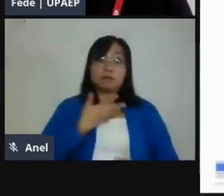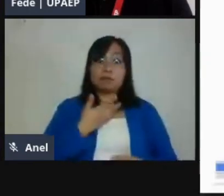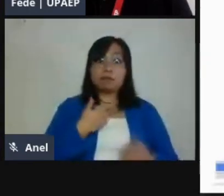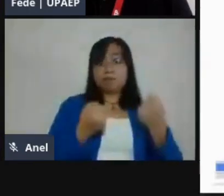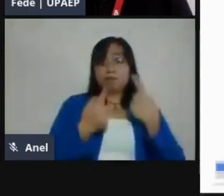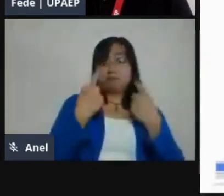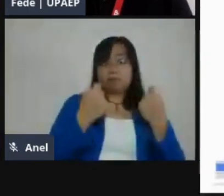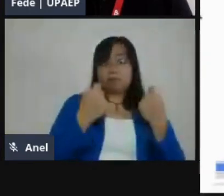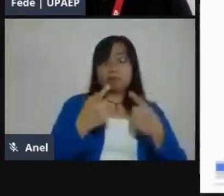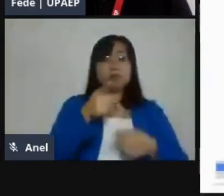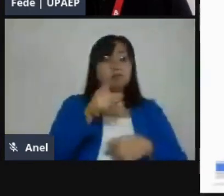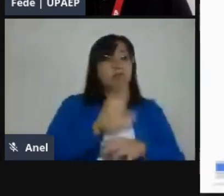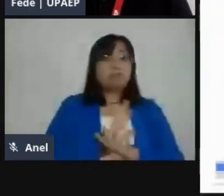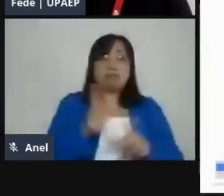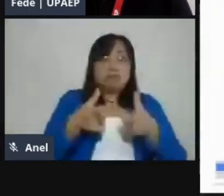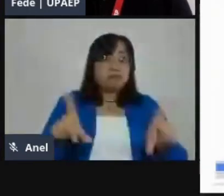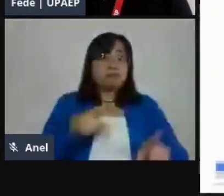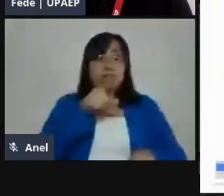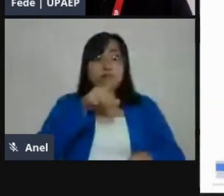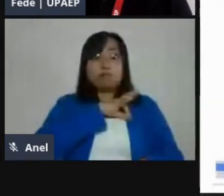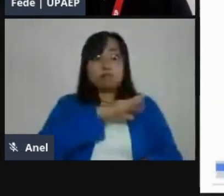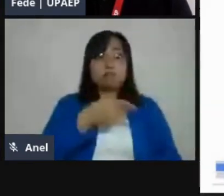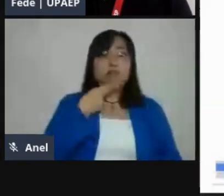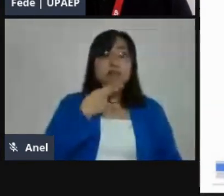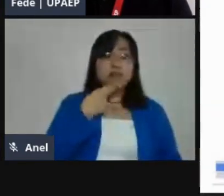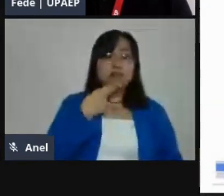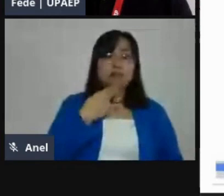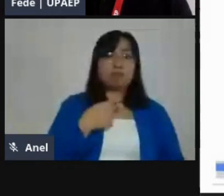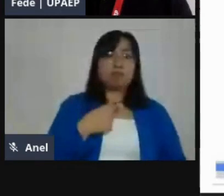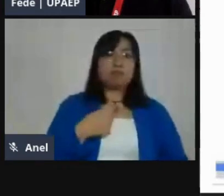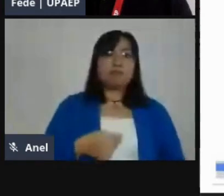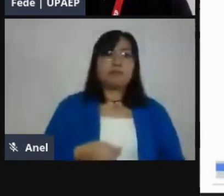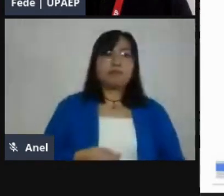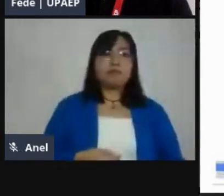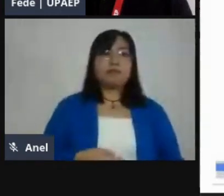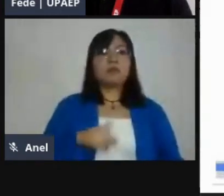tú ya puedes utilizar, por si no eres, ¿no?